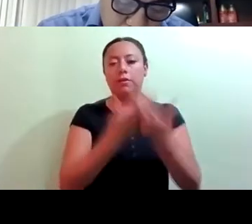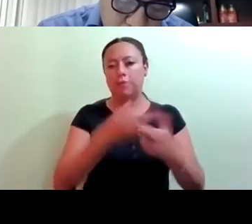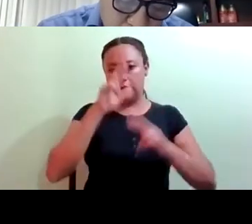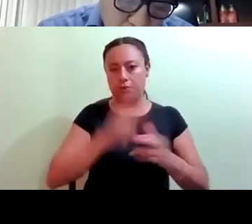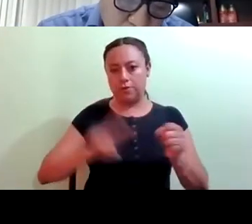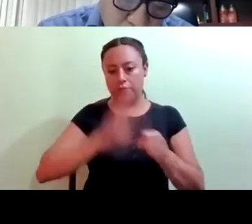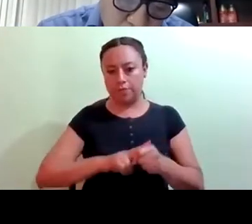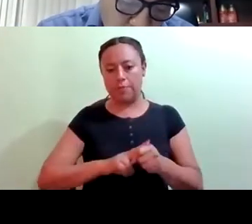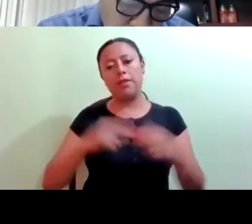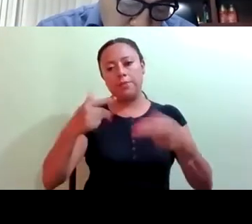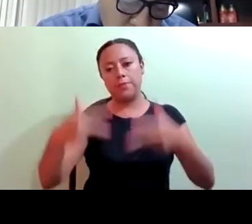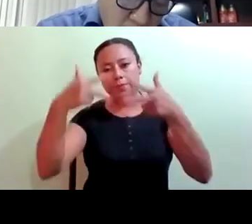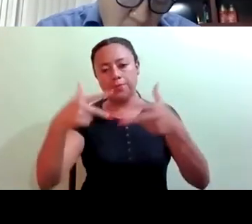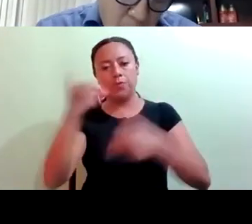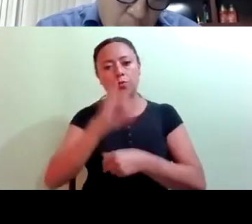2021.